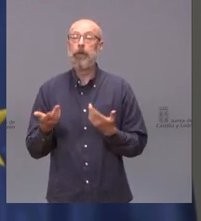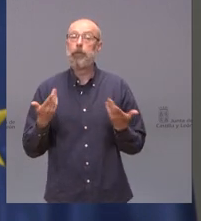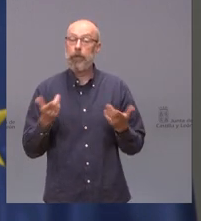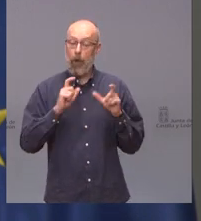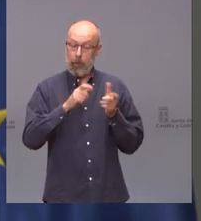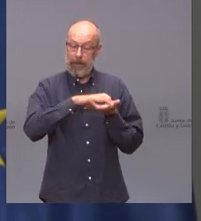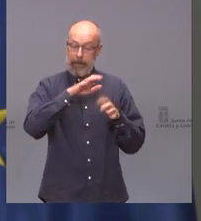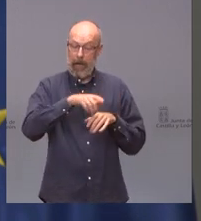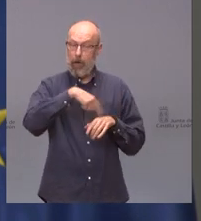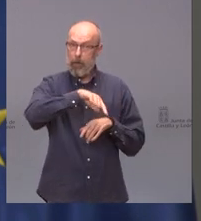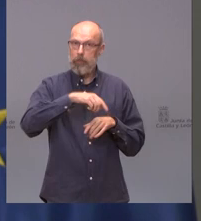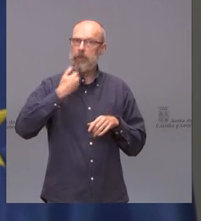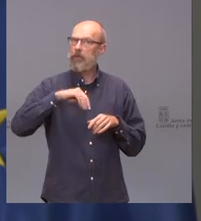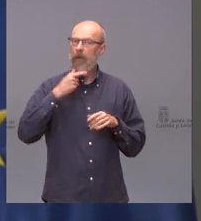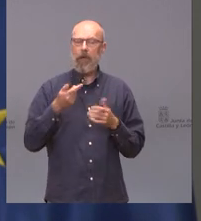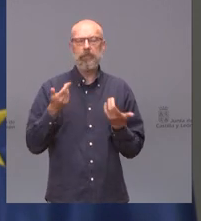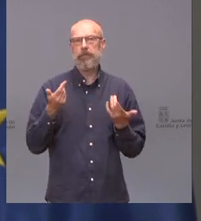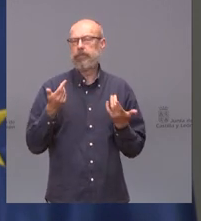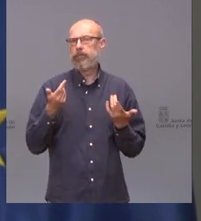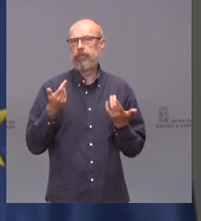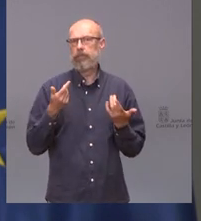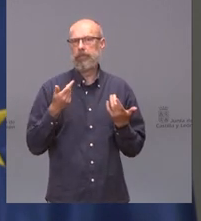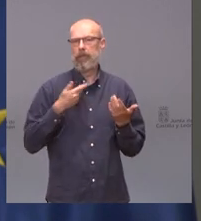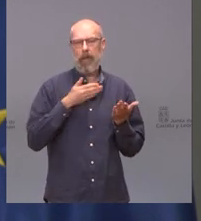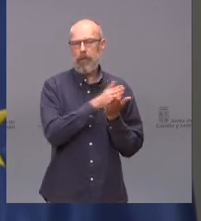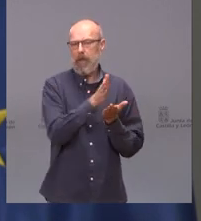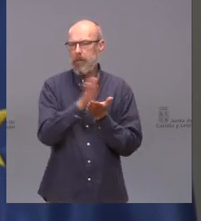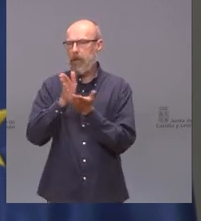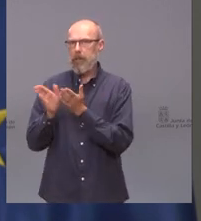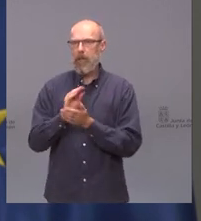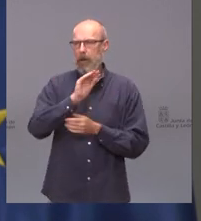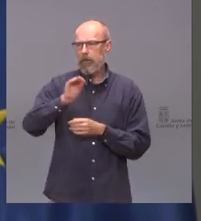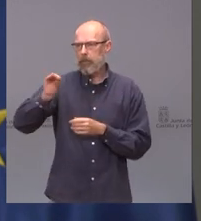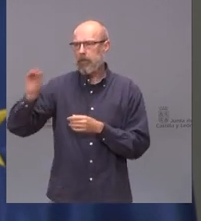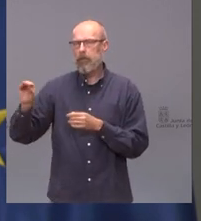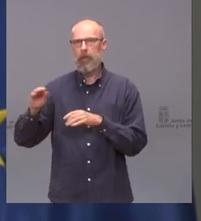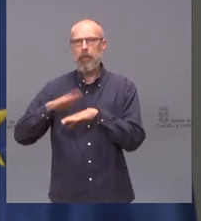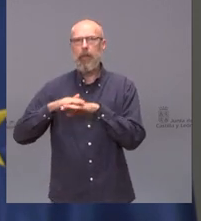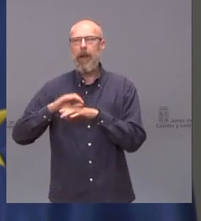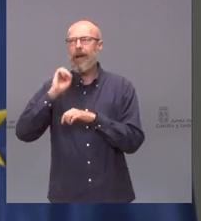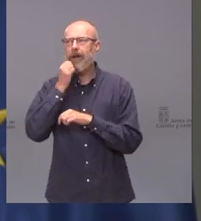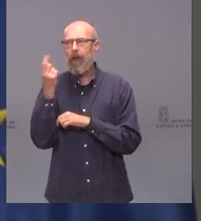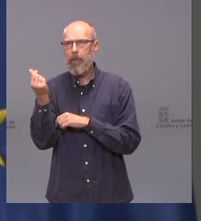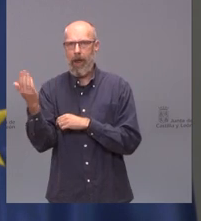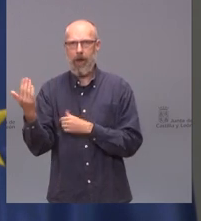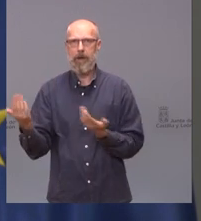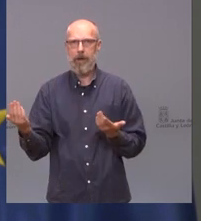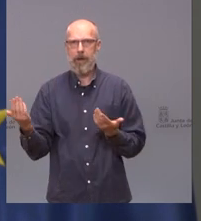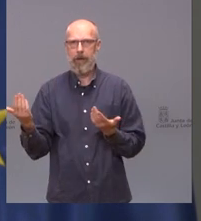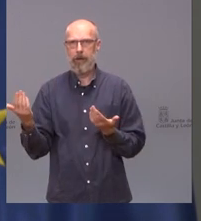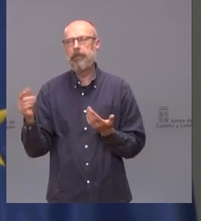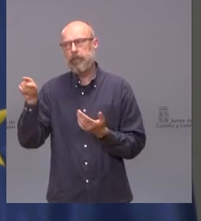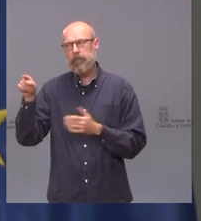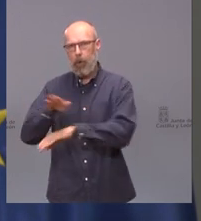ha agotado todas las vías pacíficas para reclamar al Gobierno